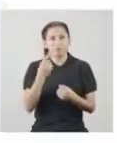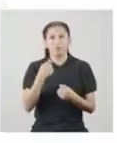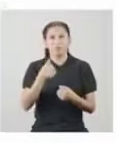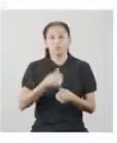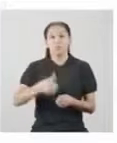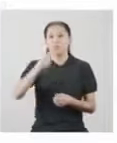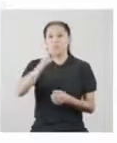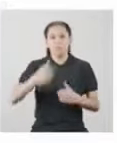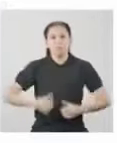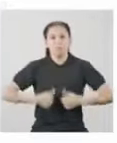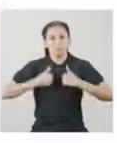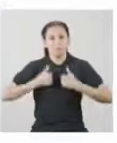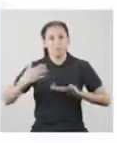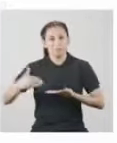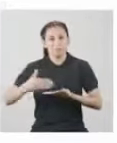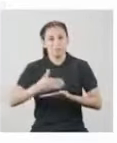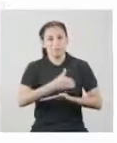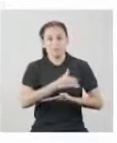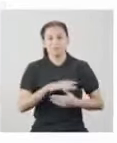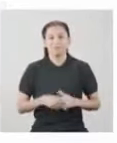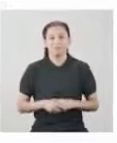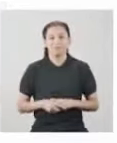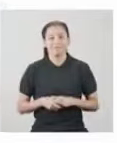claro es el agua en la que viven las truchas